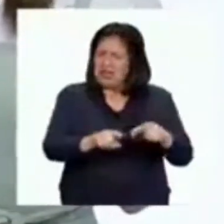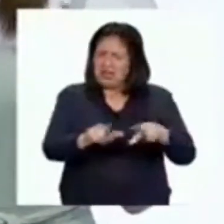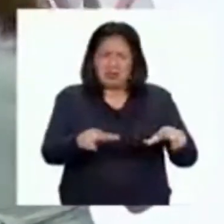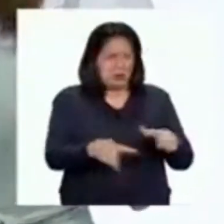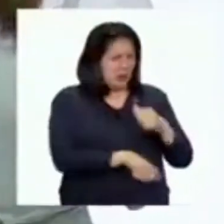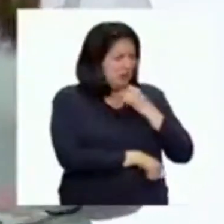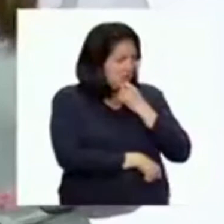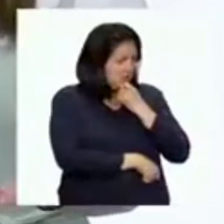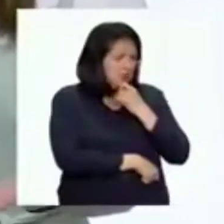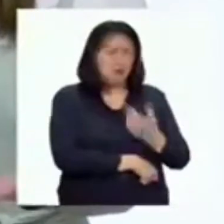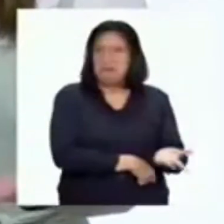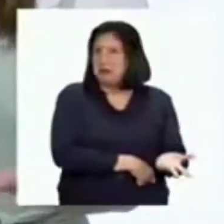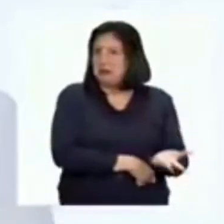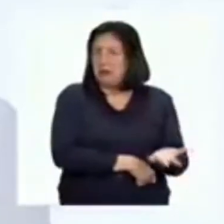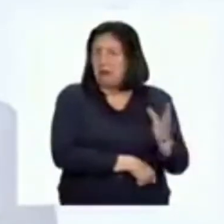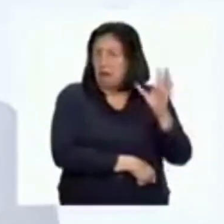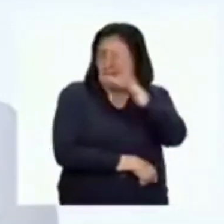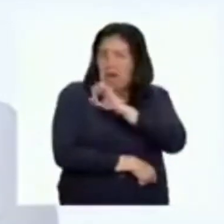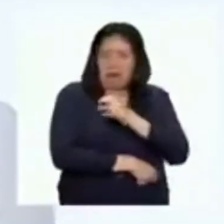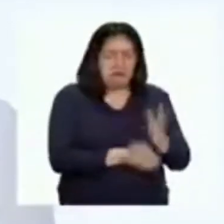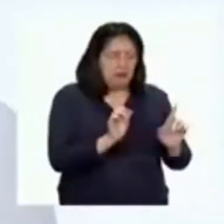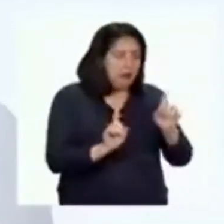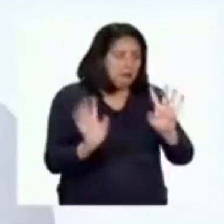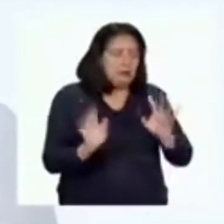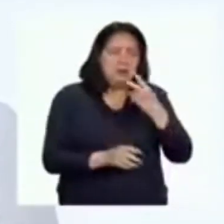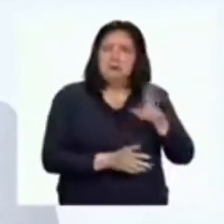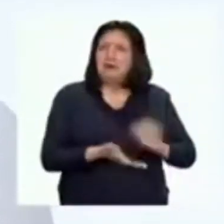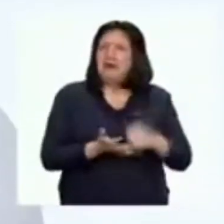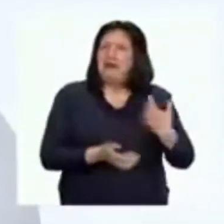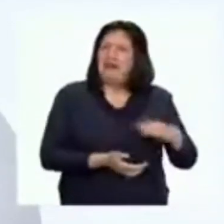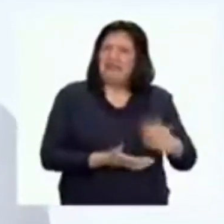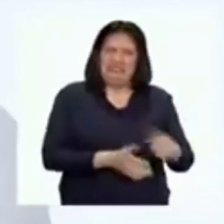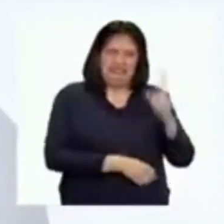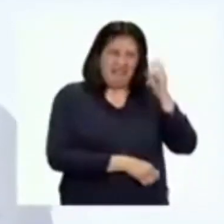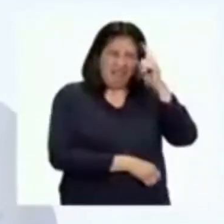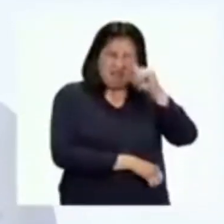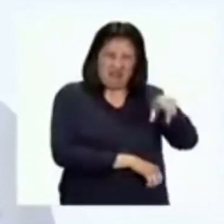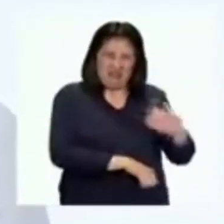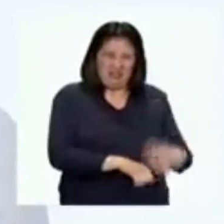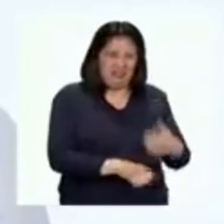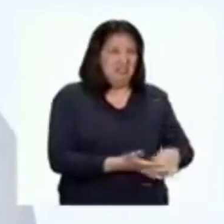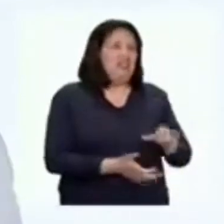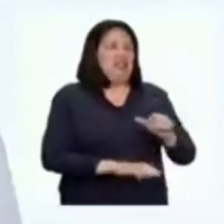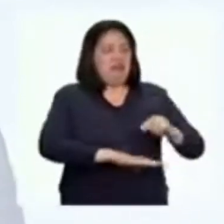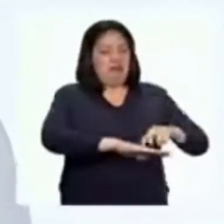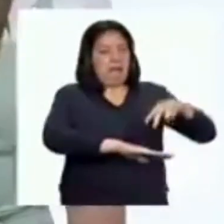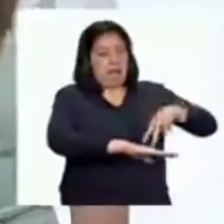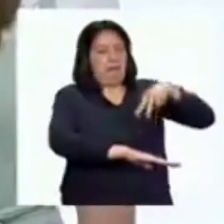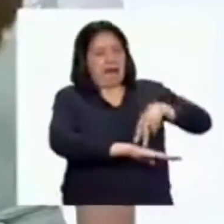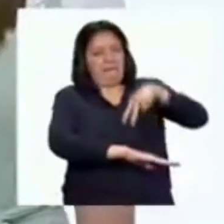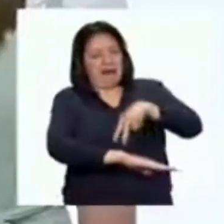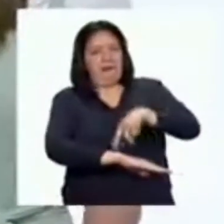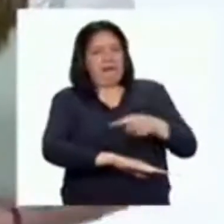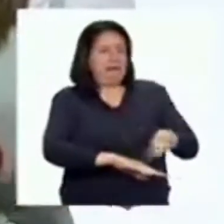Sin embargo, no siempre las vemos. A pesar de tener ambientes adversos y recibir las pisadas de la gente, ellas